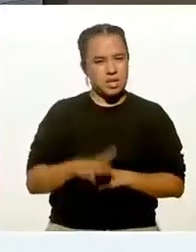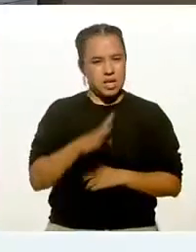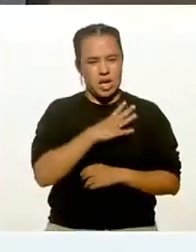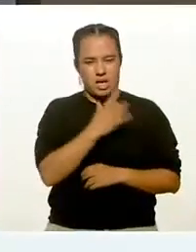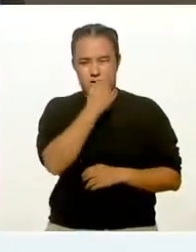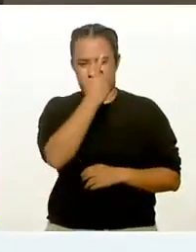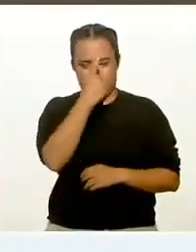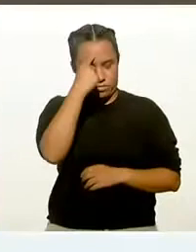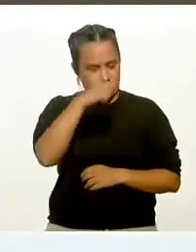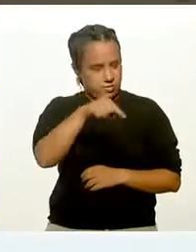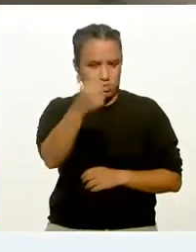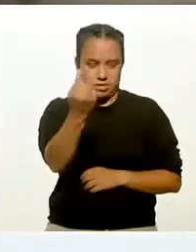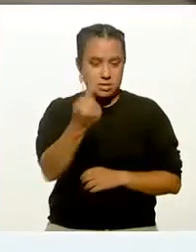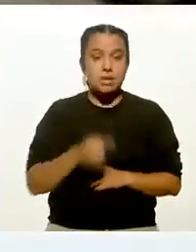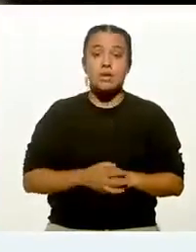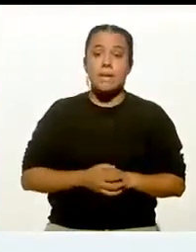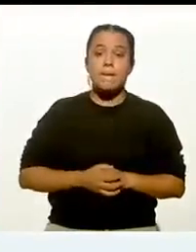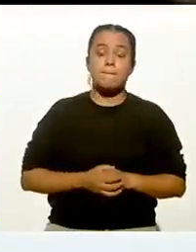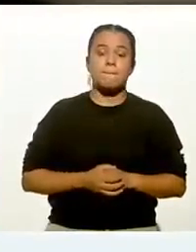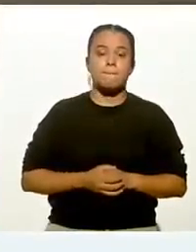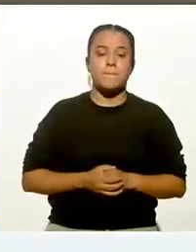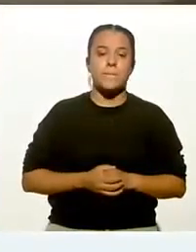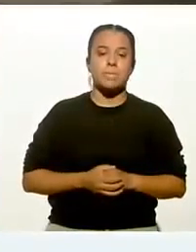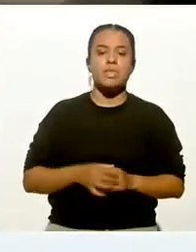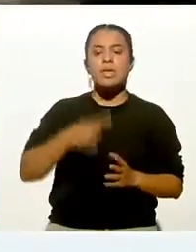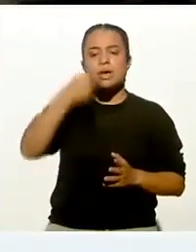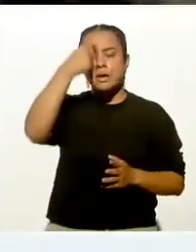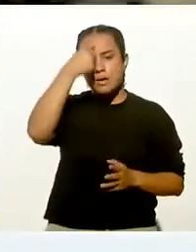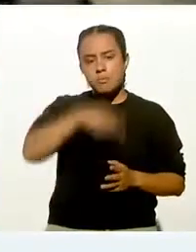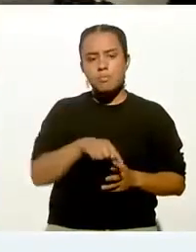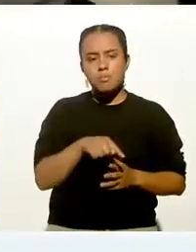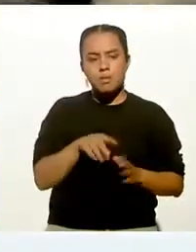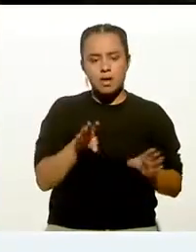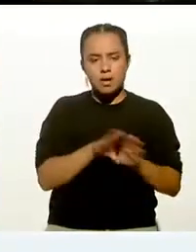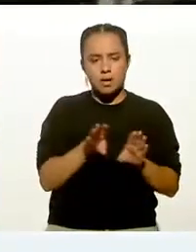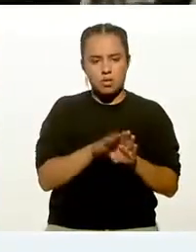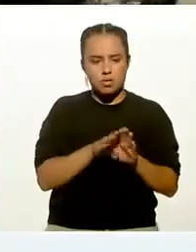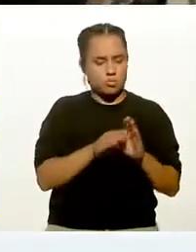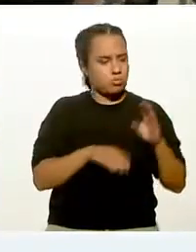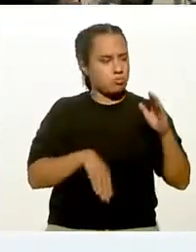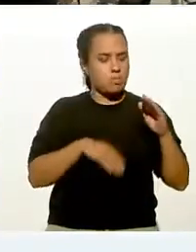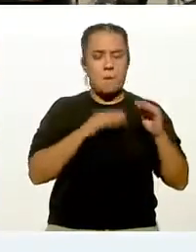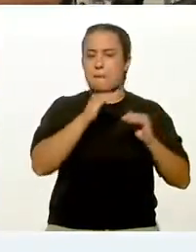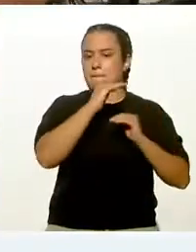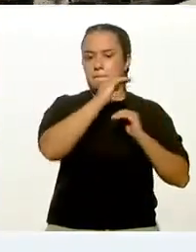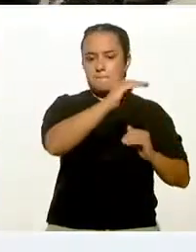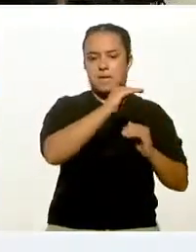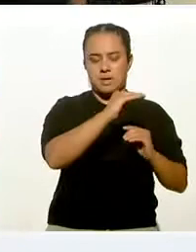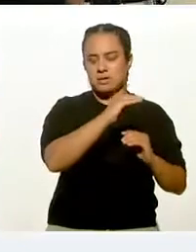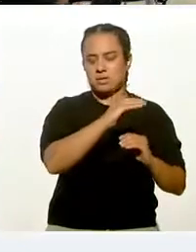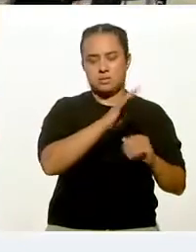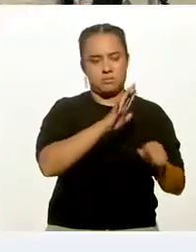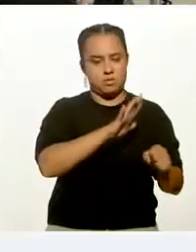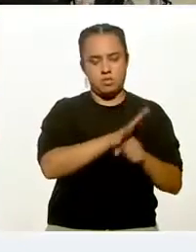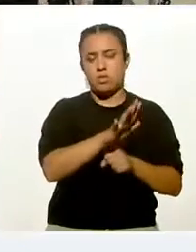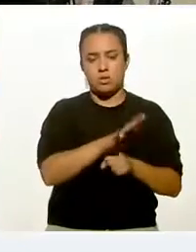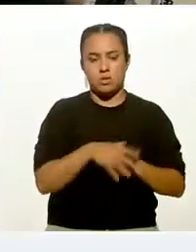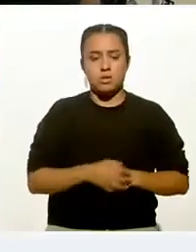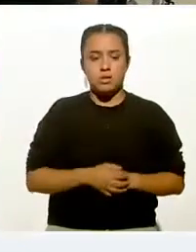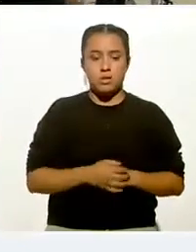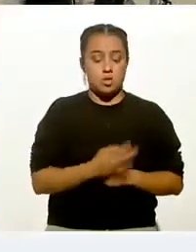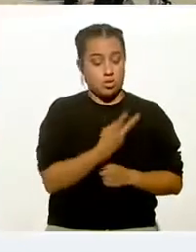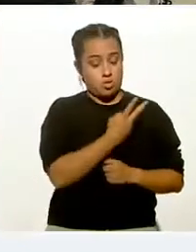para determinar la frecuencia cardíaca máxima teórica, así se llama. Esta es